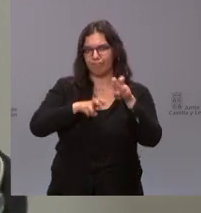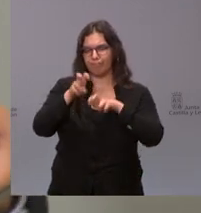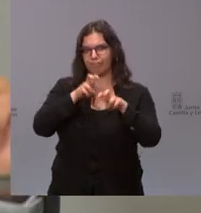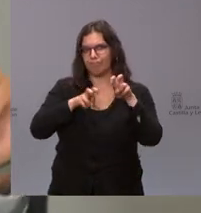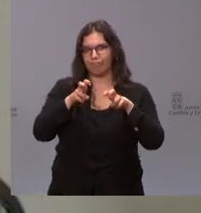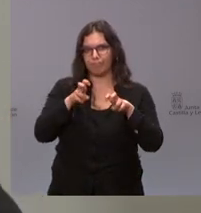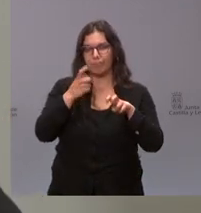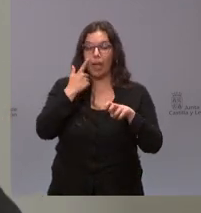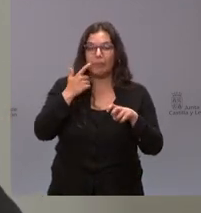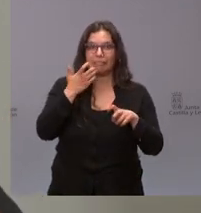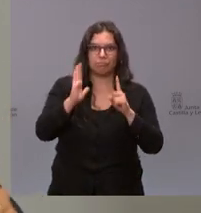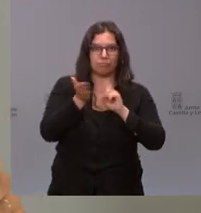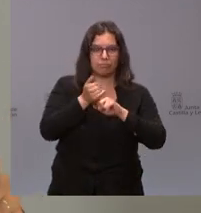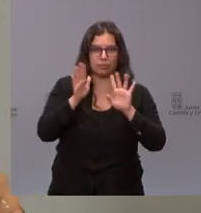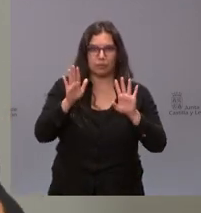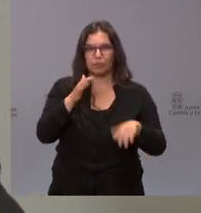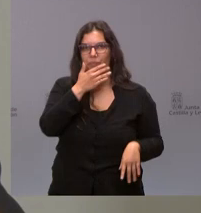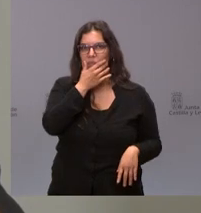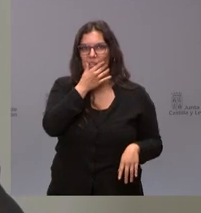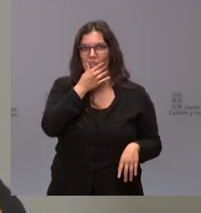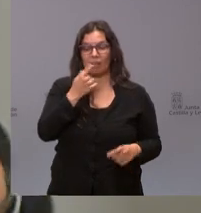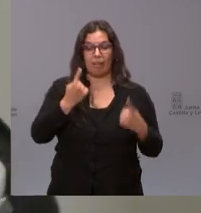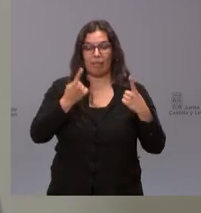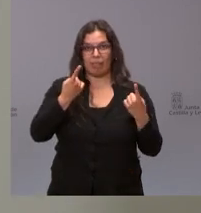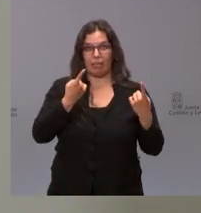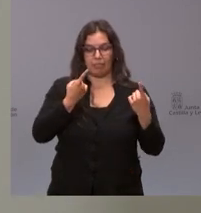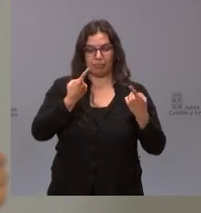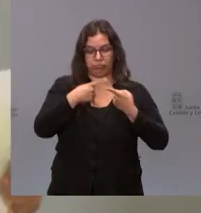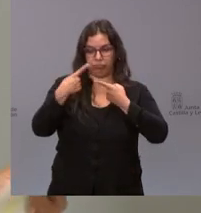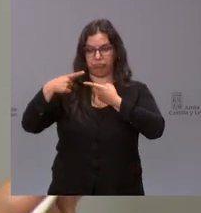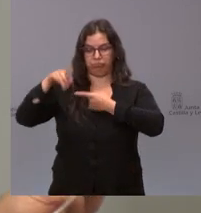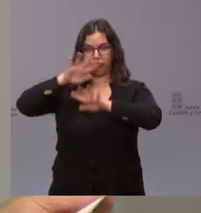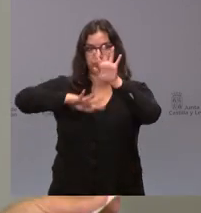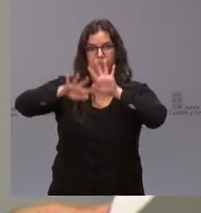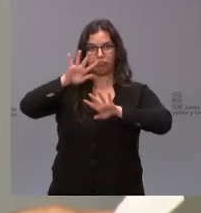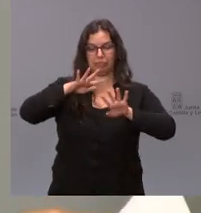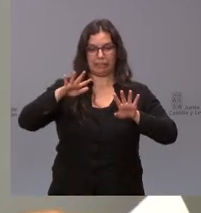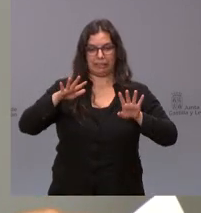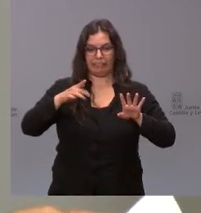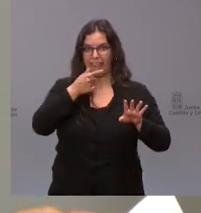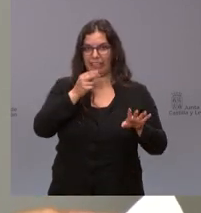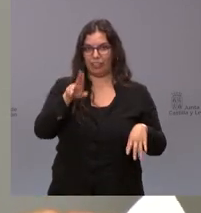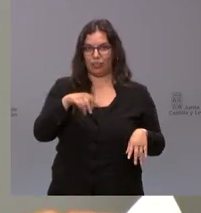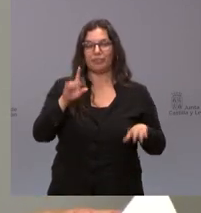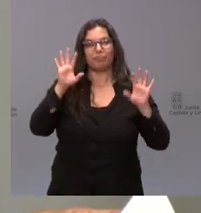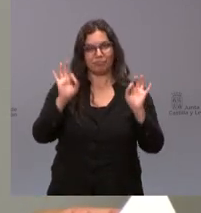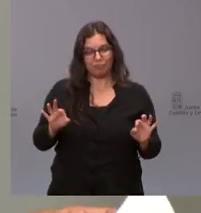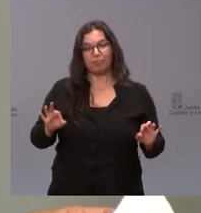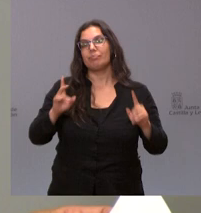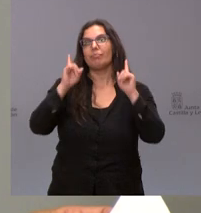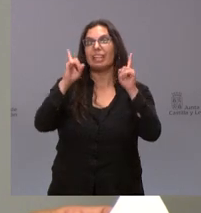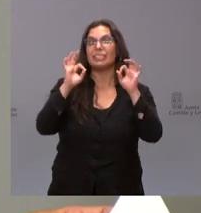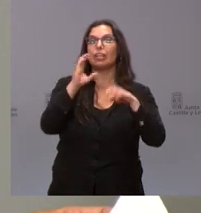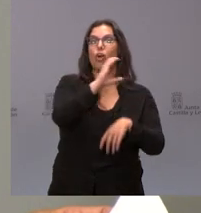vamos a ver si soy capaz que a veces entre tanta documentación no resulta fácil el caso concreto de